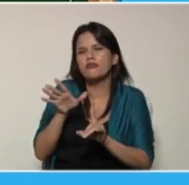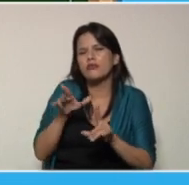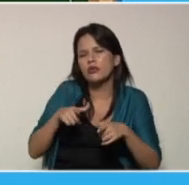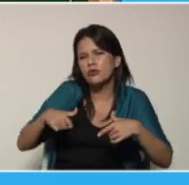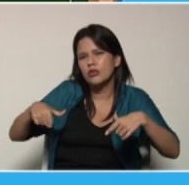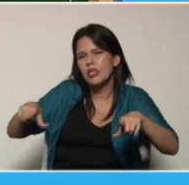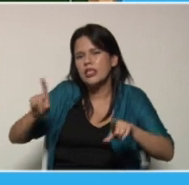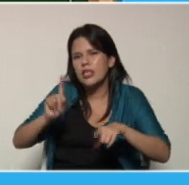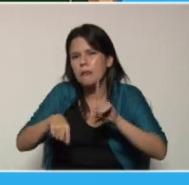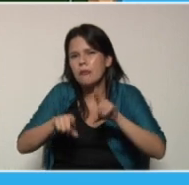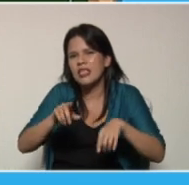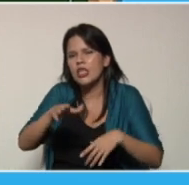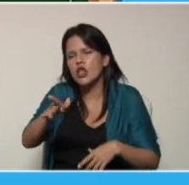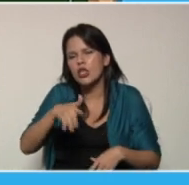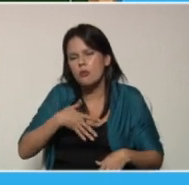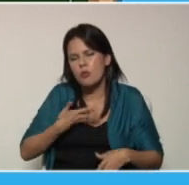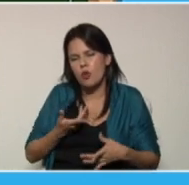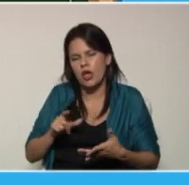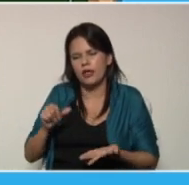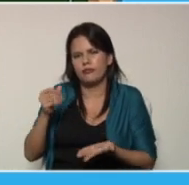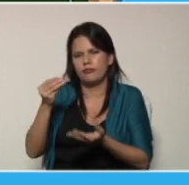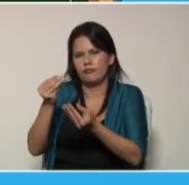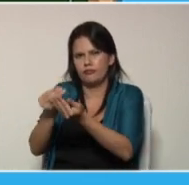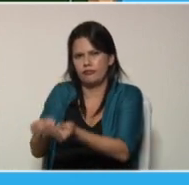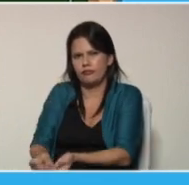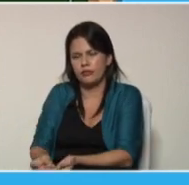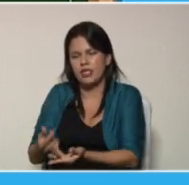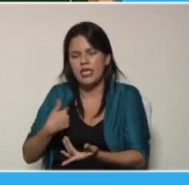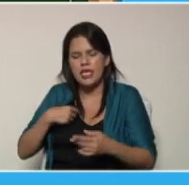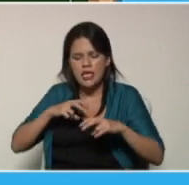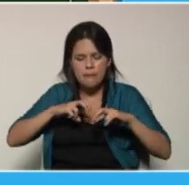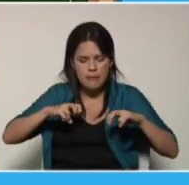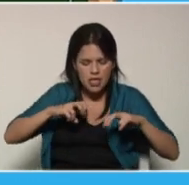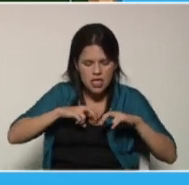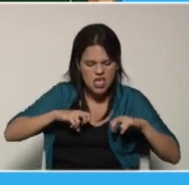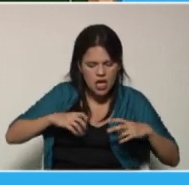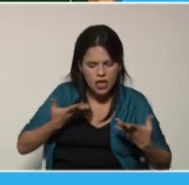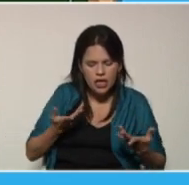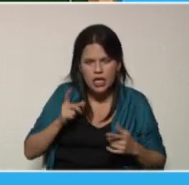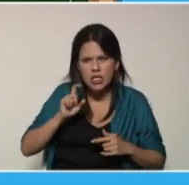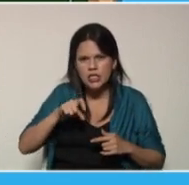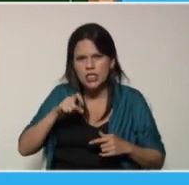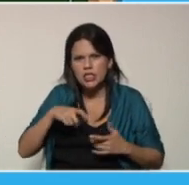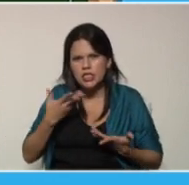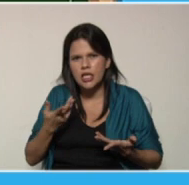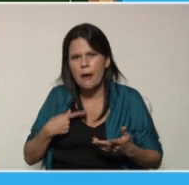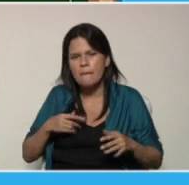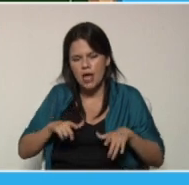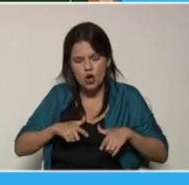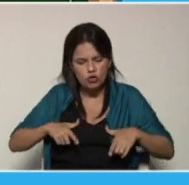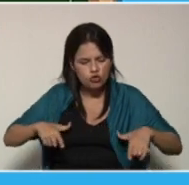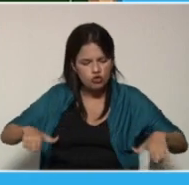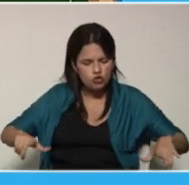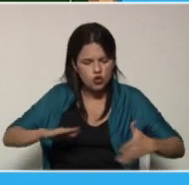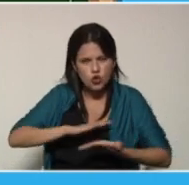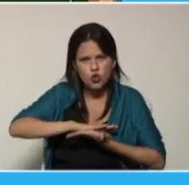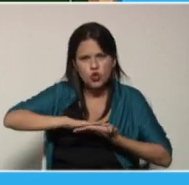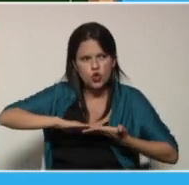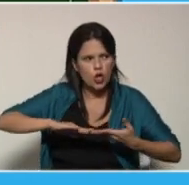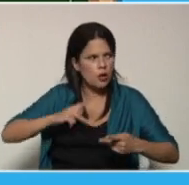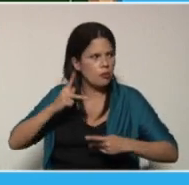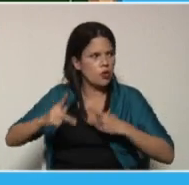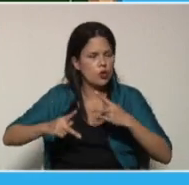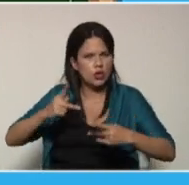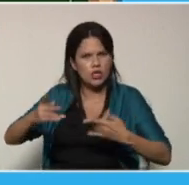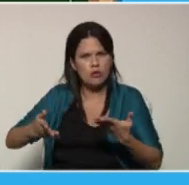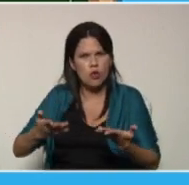a tu ingenio investigar cuáles son los nutrientes necesarios para un suelo productivo e indicar cómo se puede